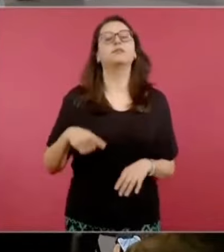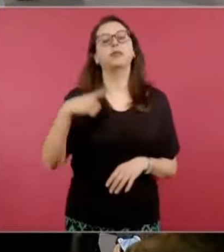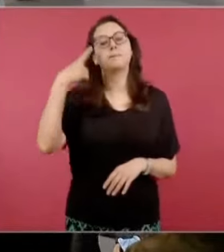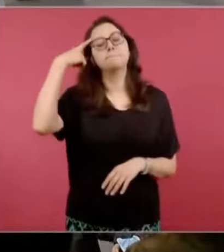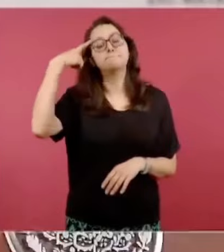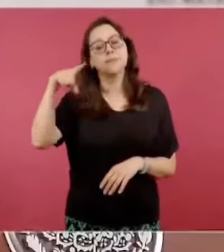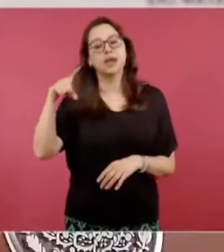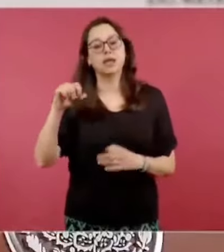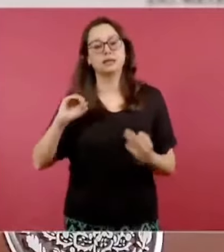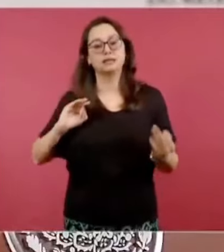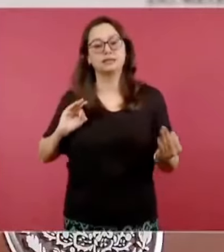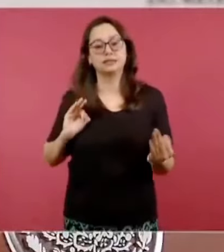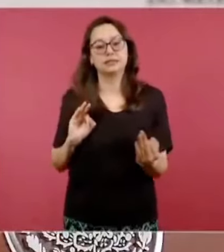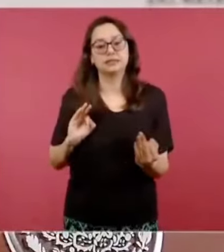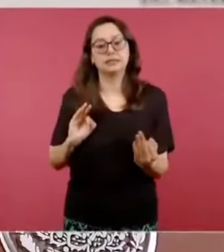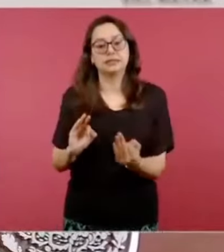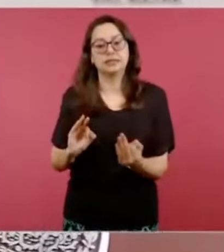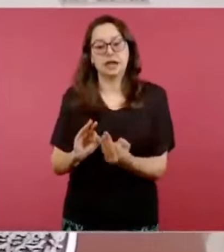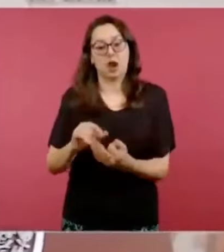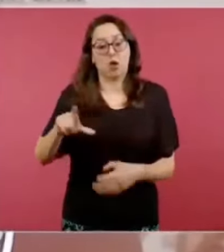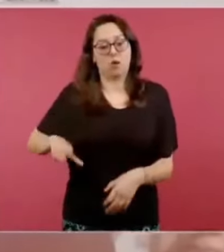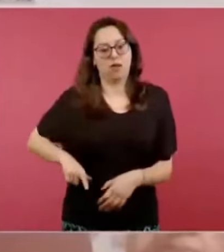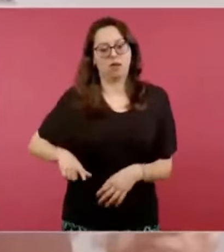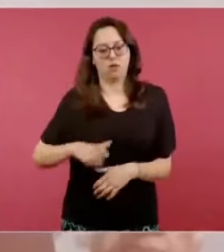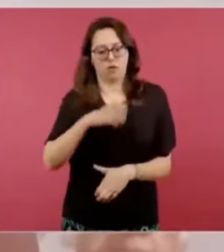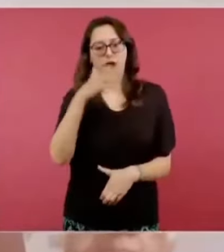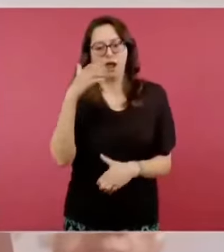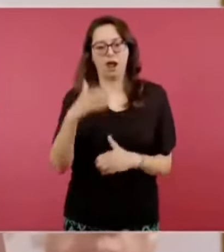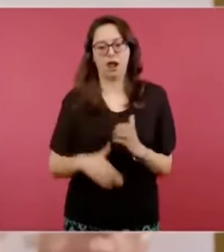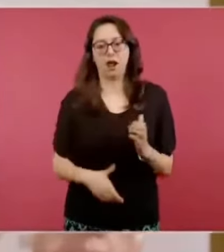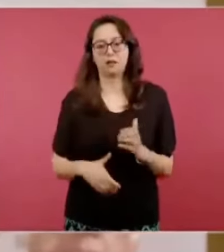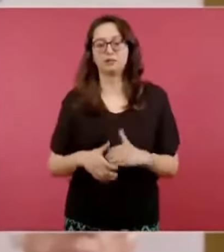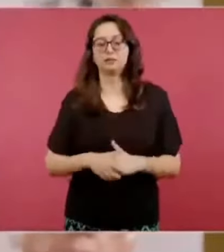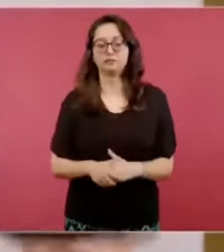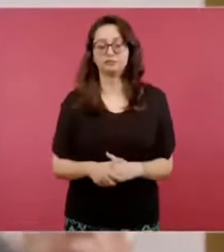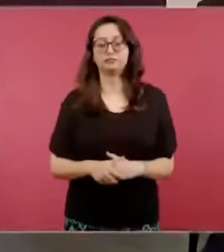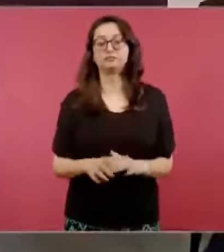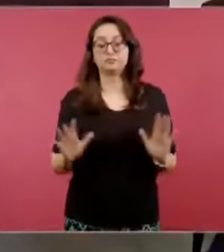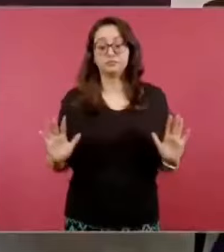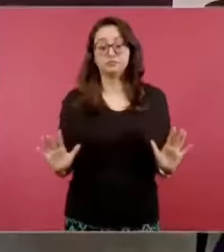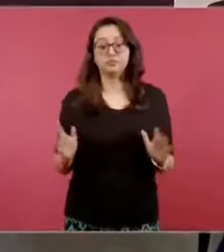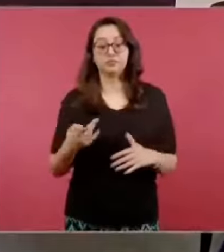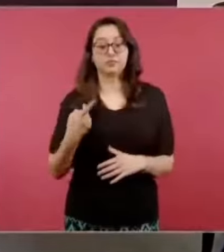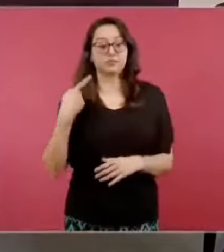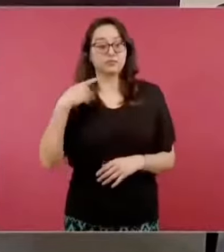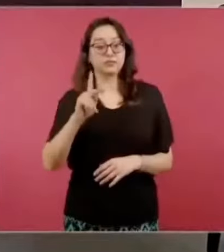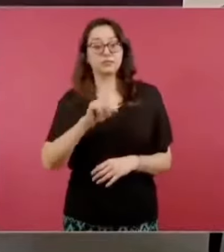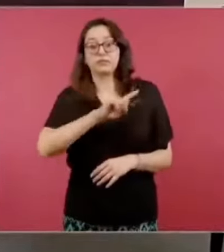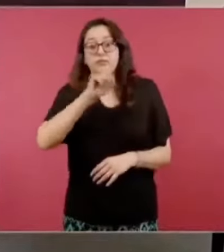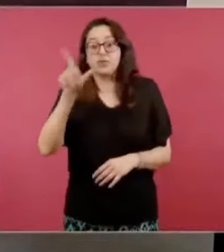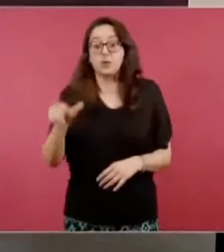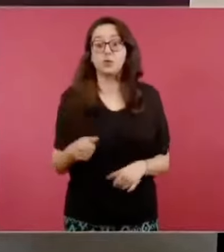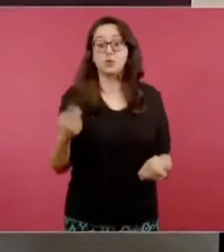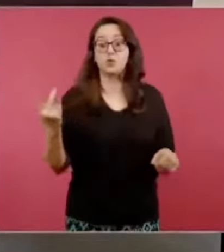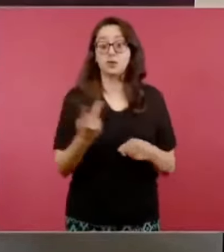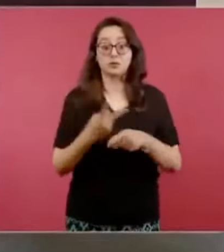pues de todas maneras nos vamos a quedar todos,